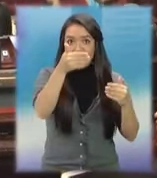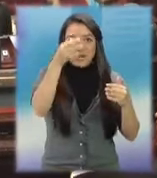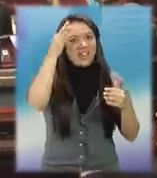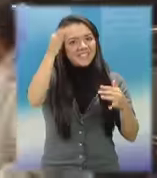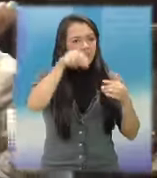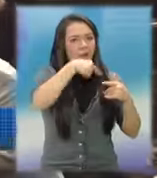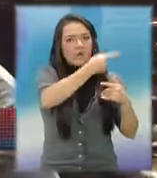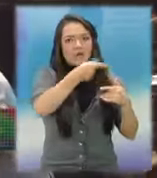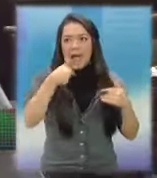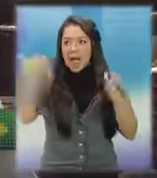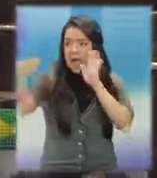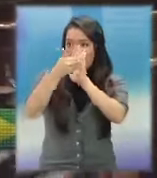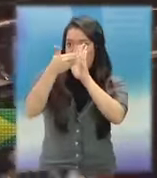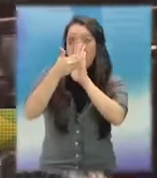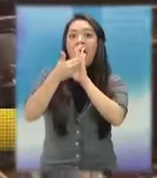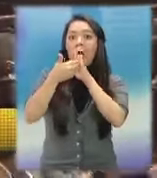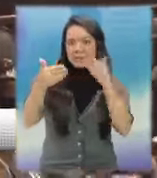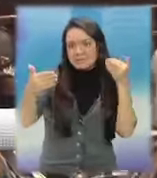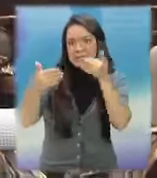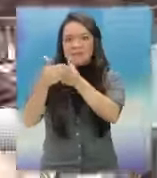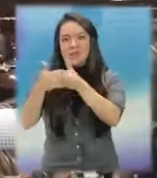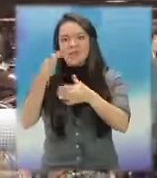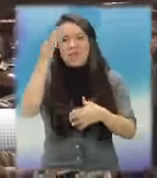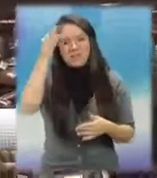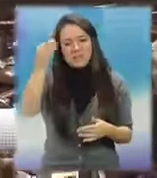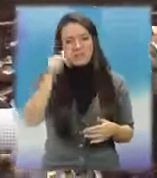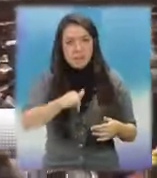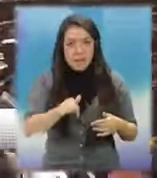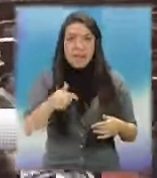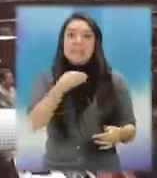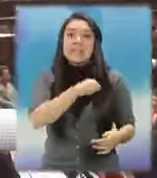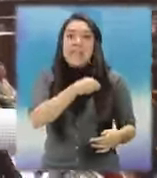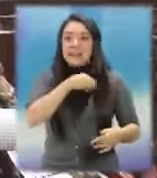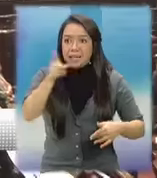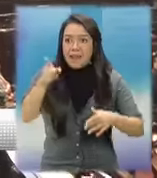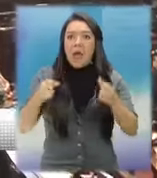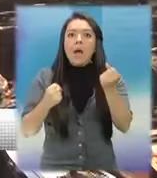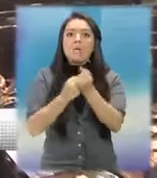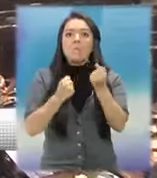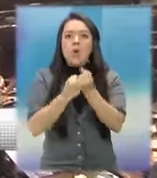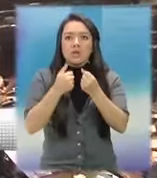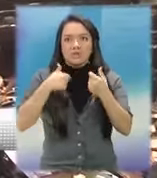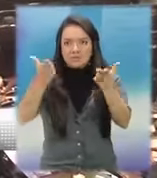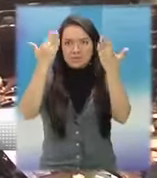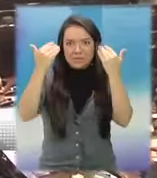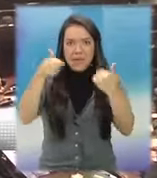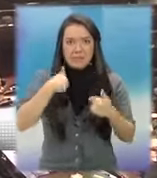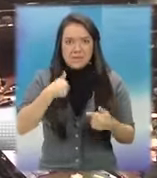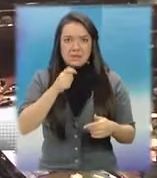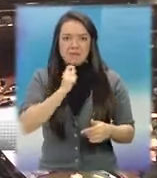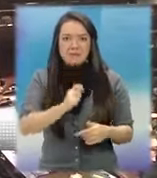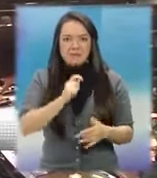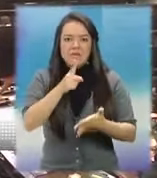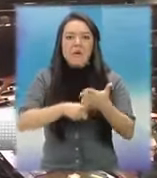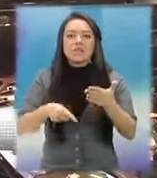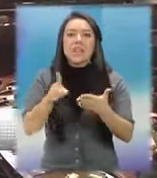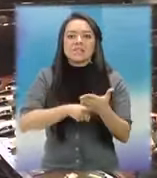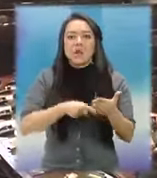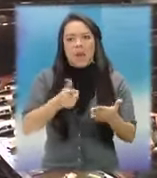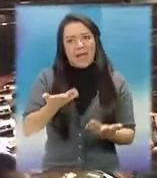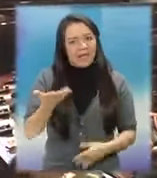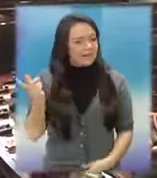opositoras. Si quieren hacer campaña en este hemiciclo, lo están logrando. Una campaña